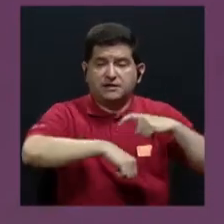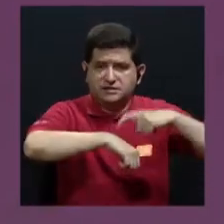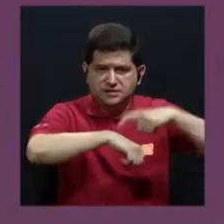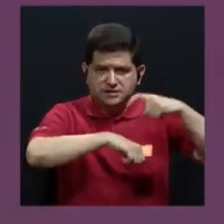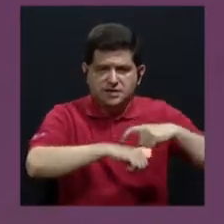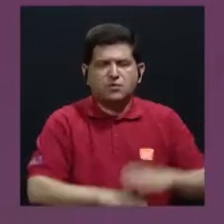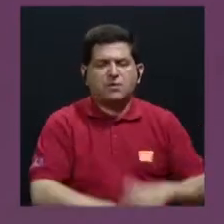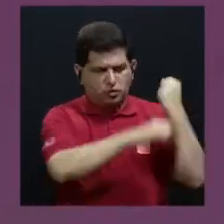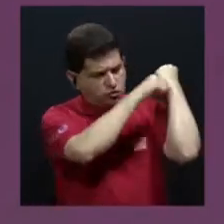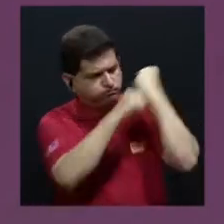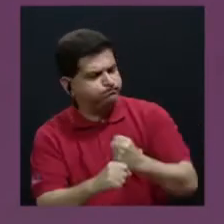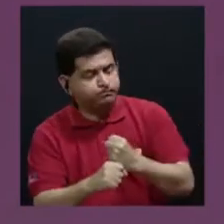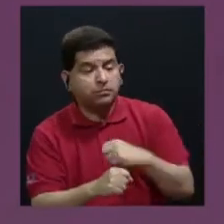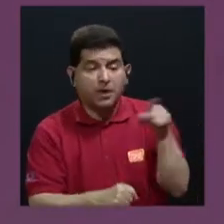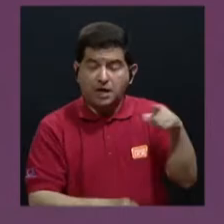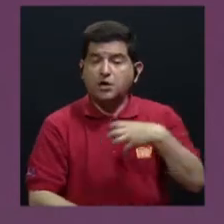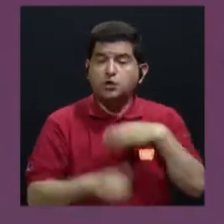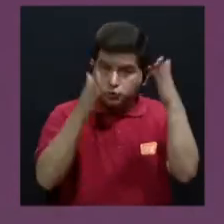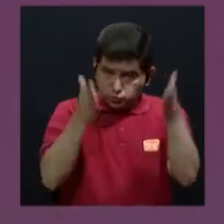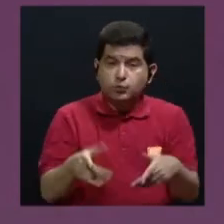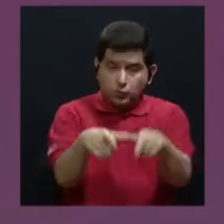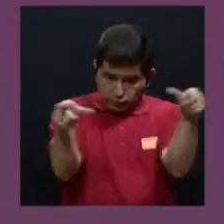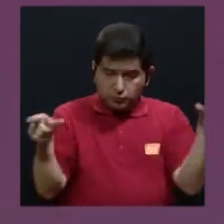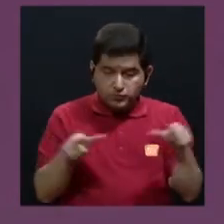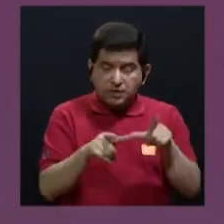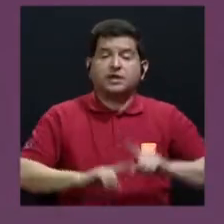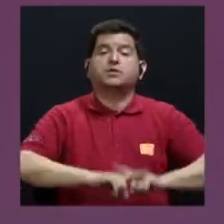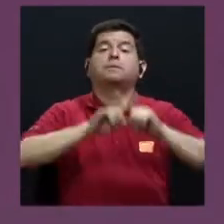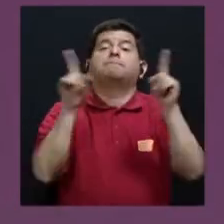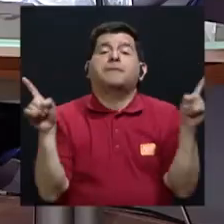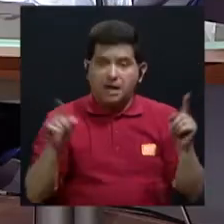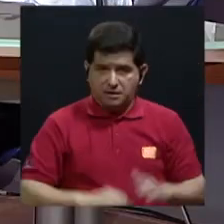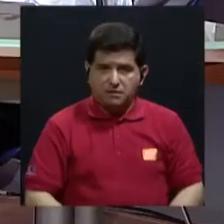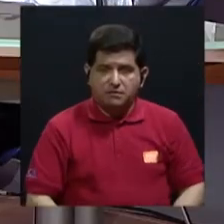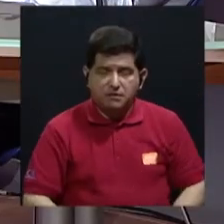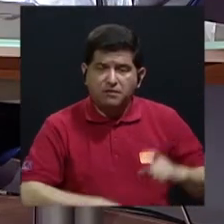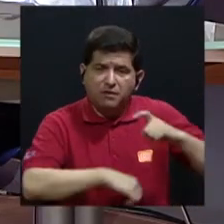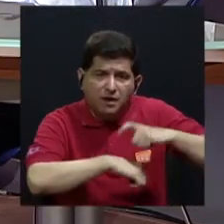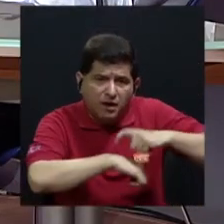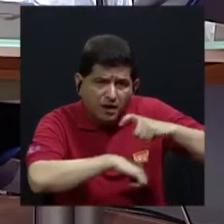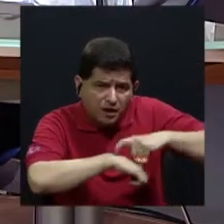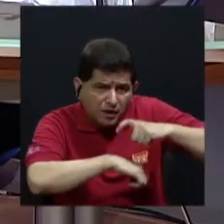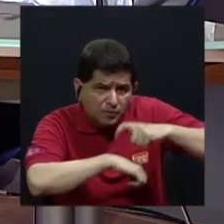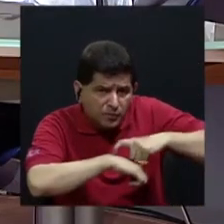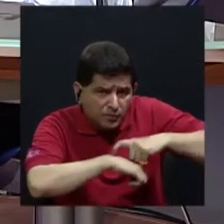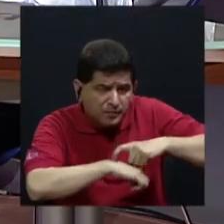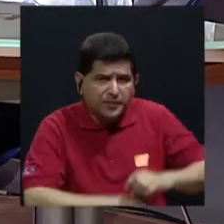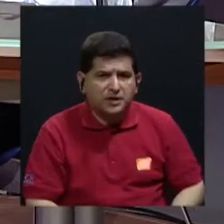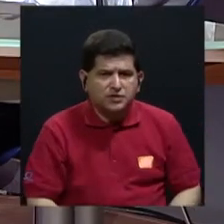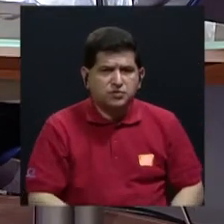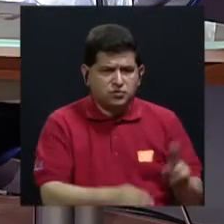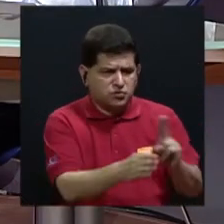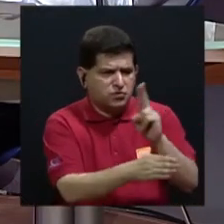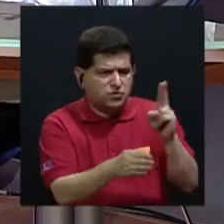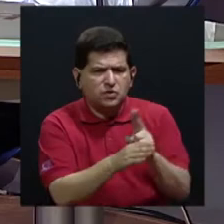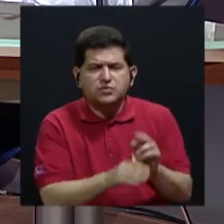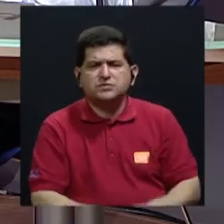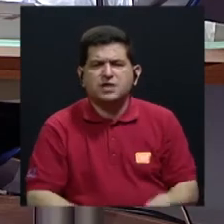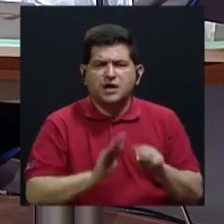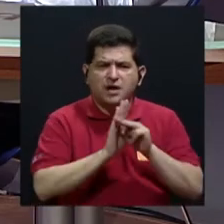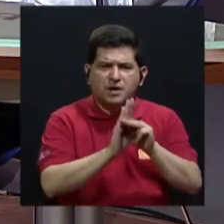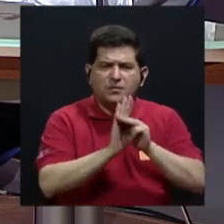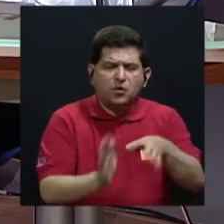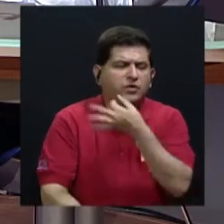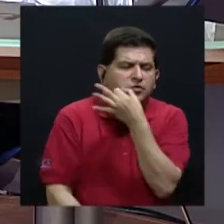Entonces ellos eran dueños de estas tierras, sin embargo, al momento de utilizar esos modelos de